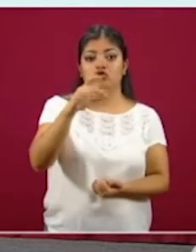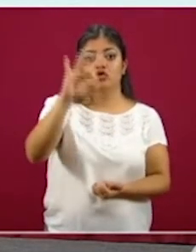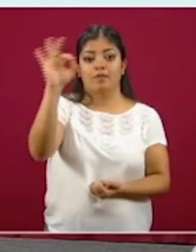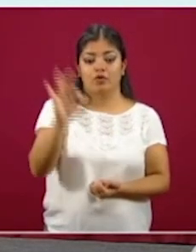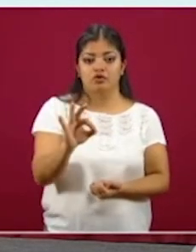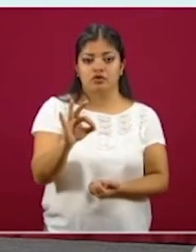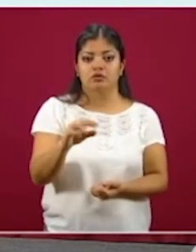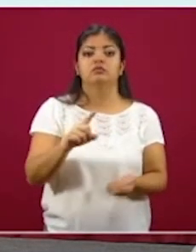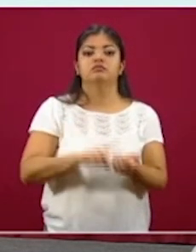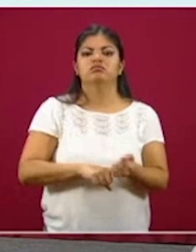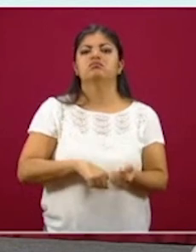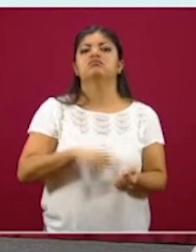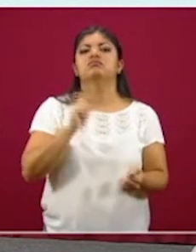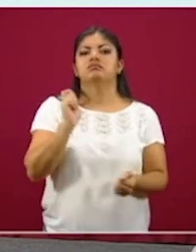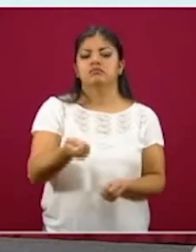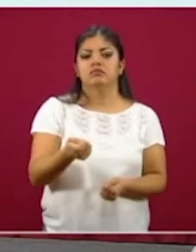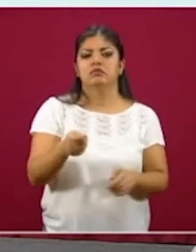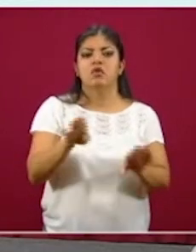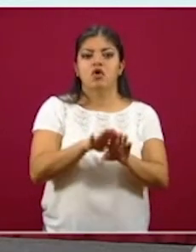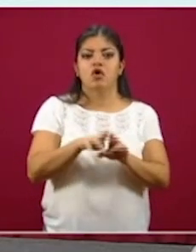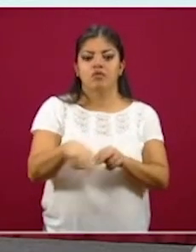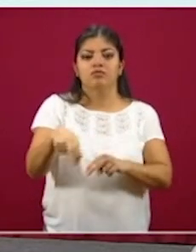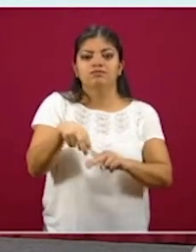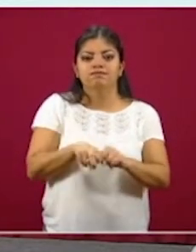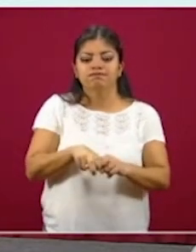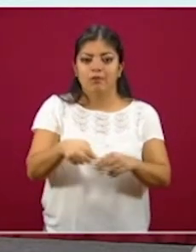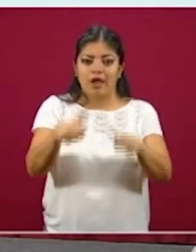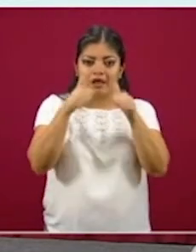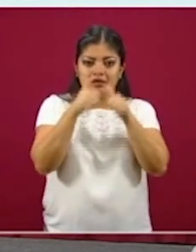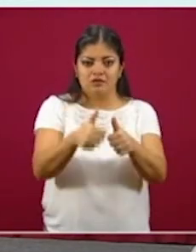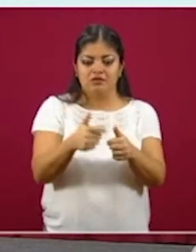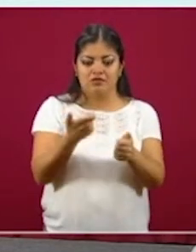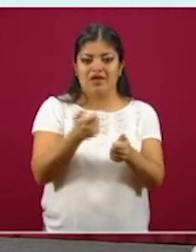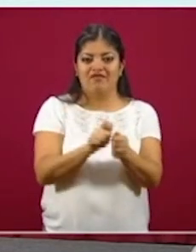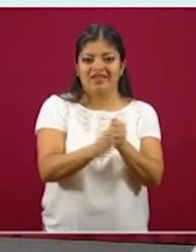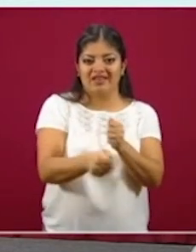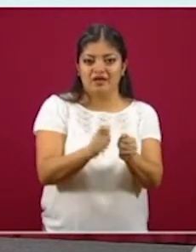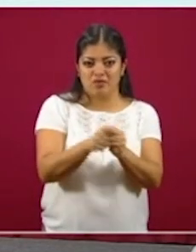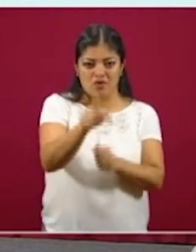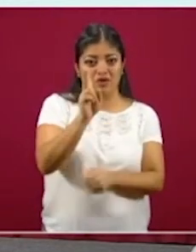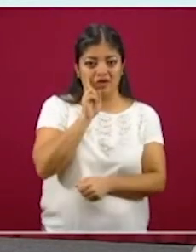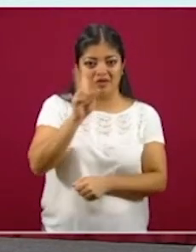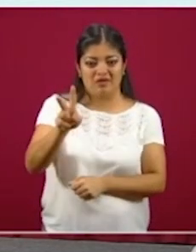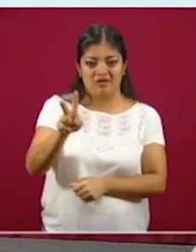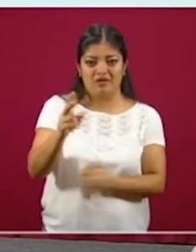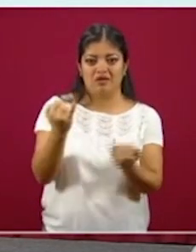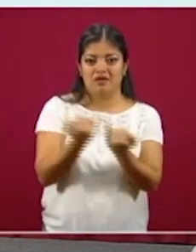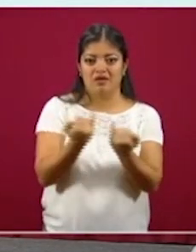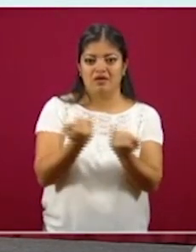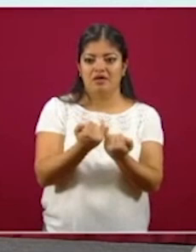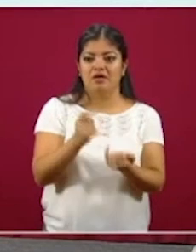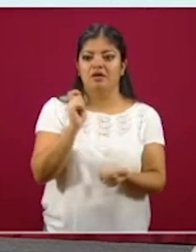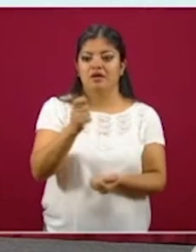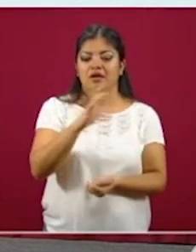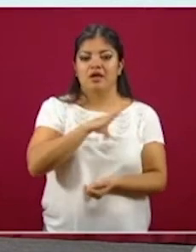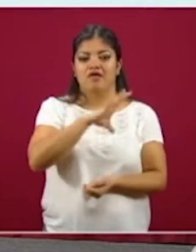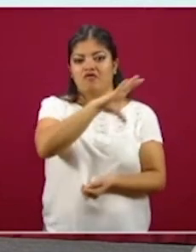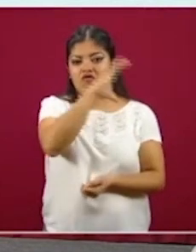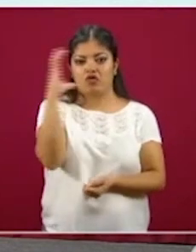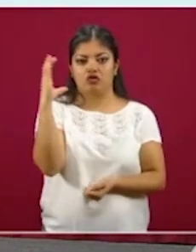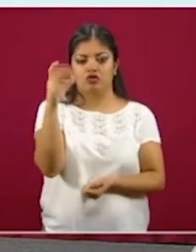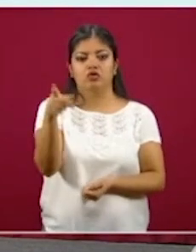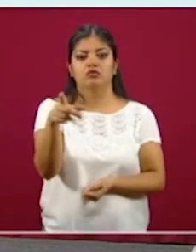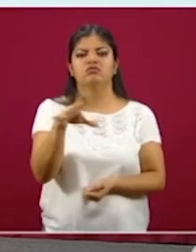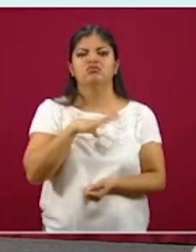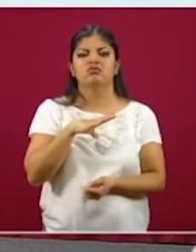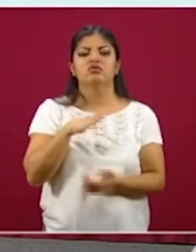ciento a través de una mesa de atención, es decir, en efectivo. Y como ustedes pueden ver, es una fotografía que